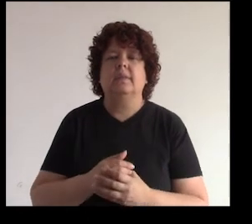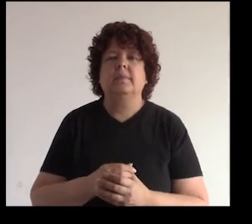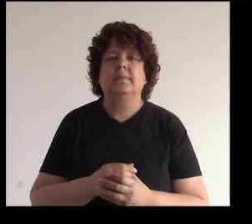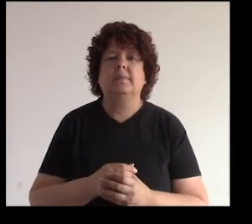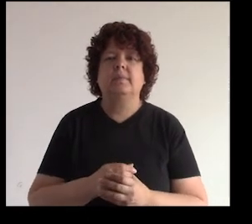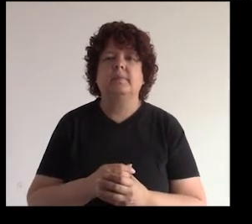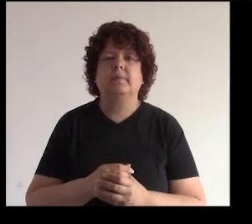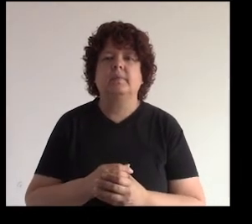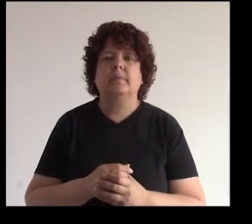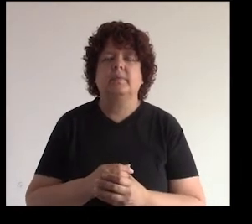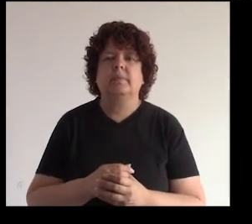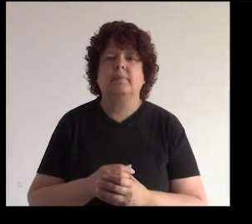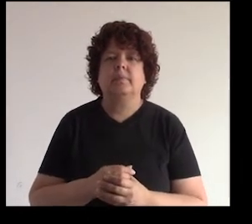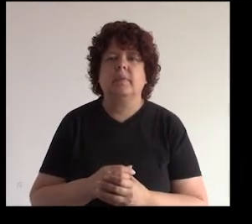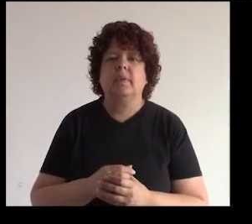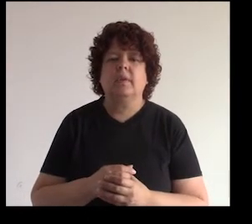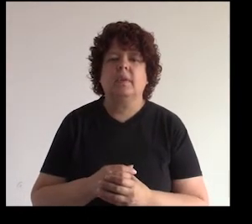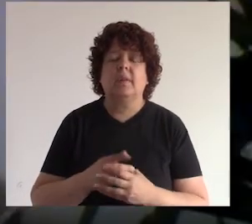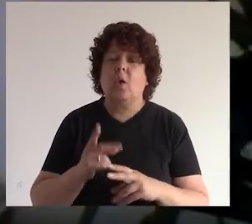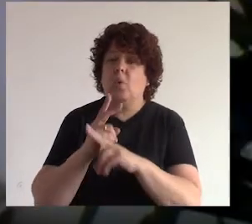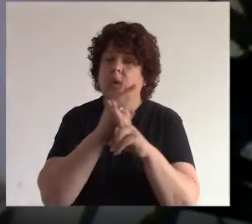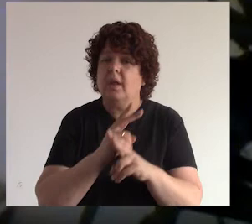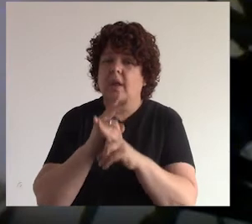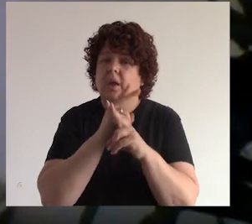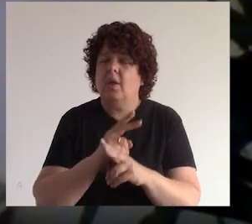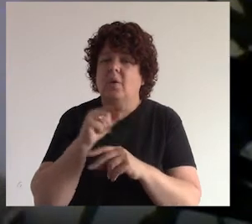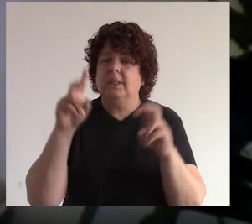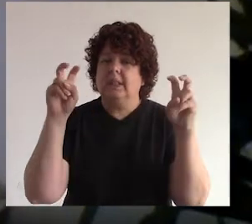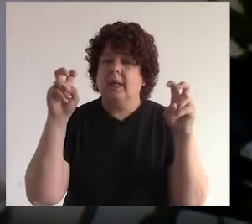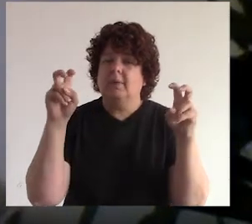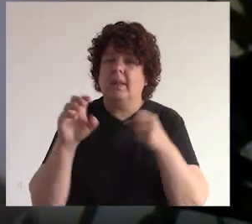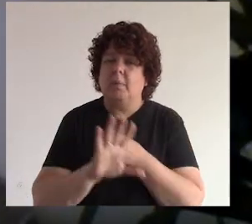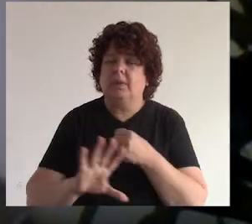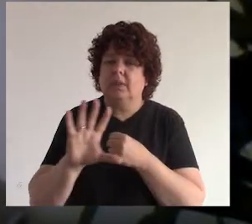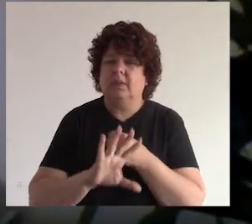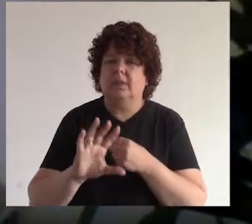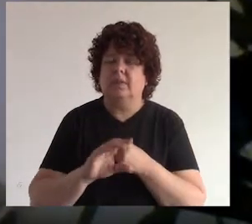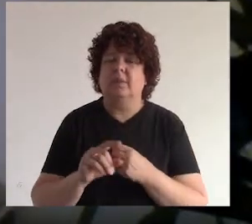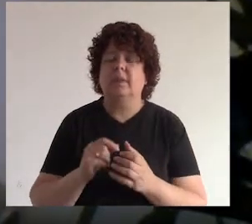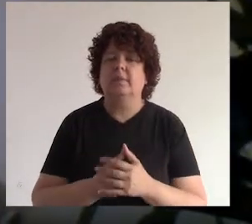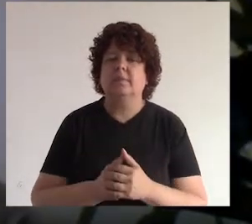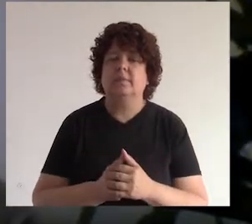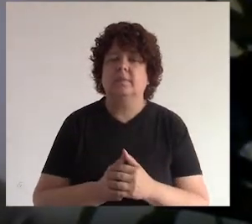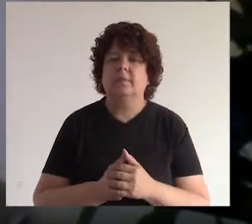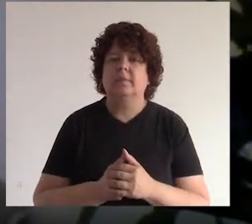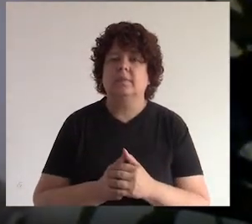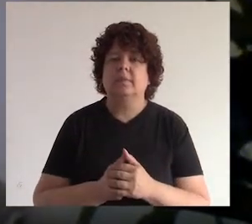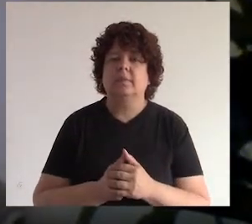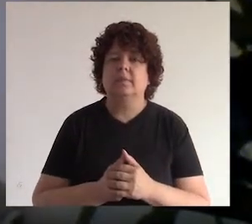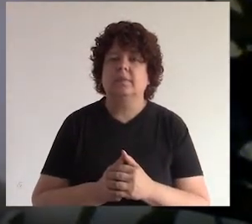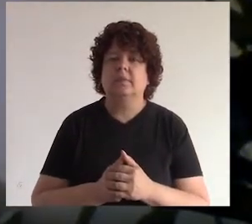en entorno seguro ¿no? entonces ten mucho cuidado con este tema de la seguridad ¿sí? no perdamos de vista eso